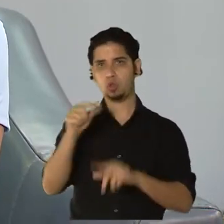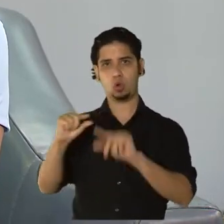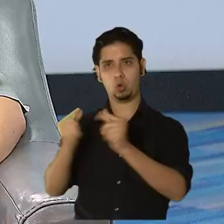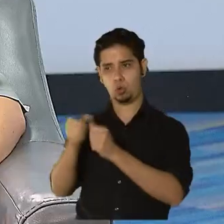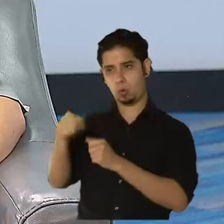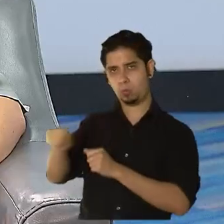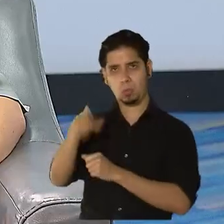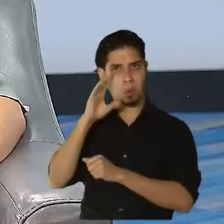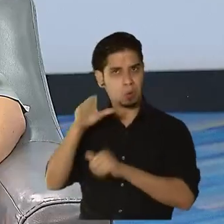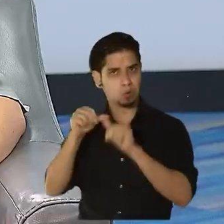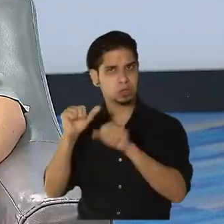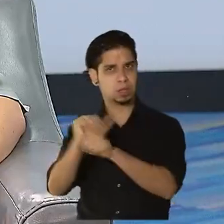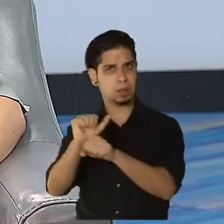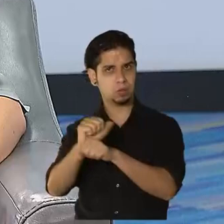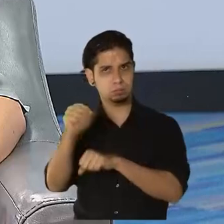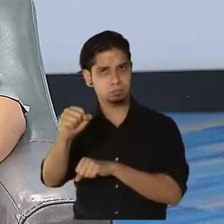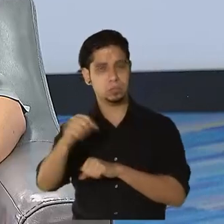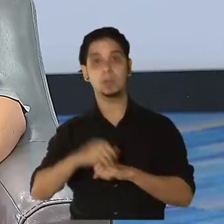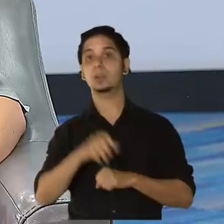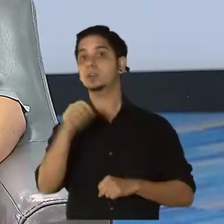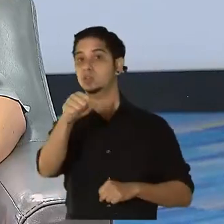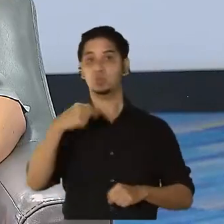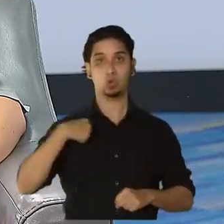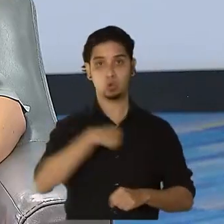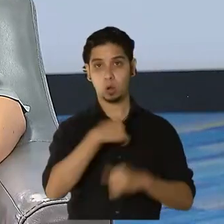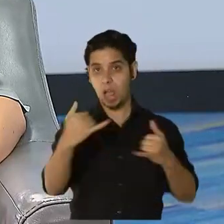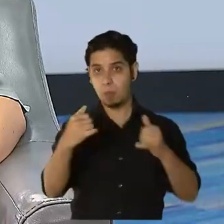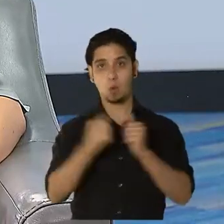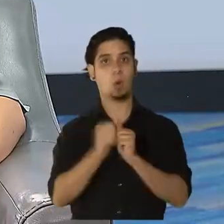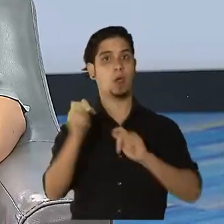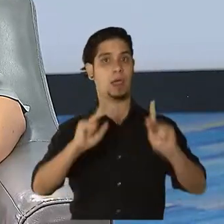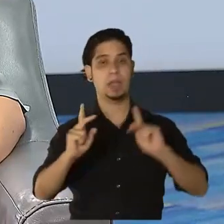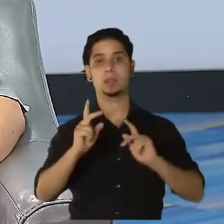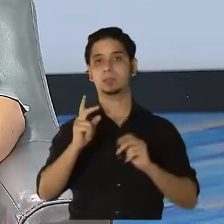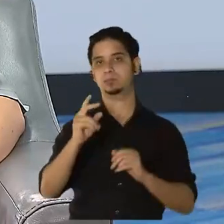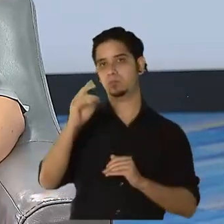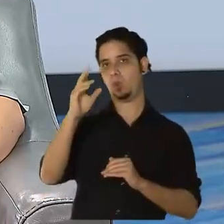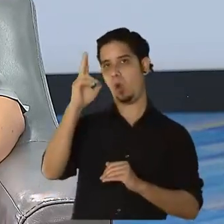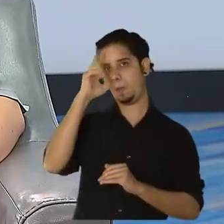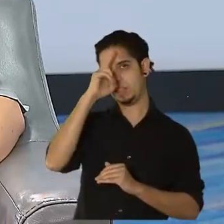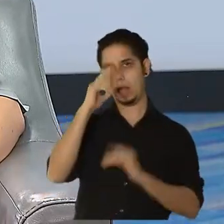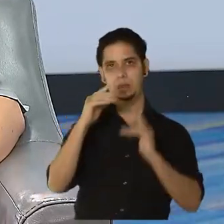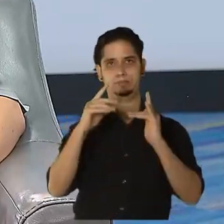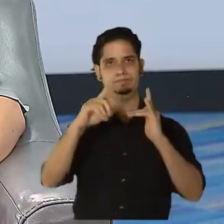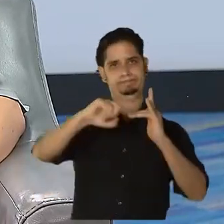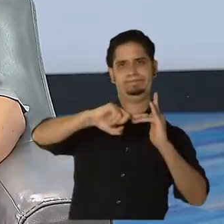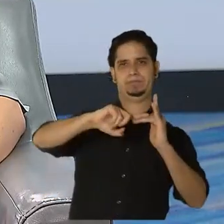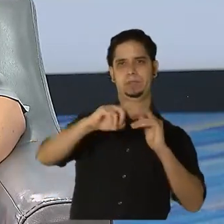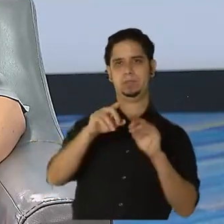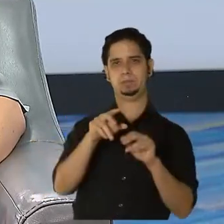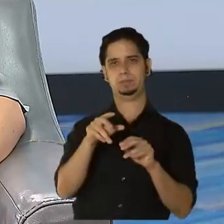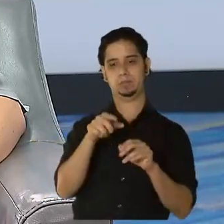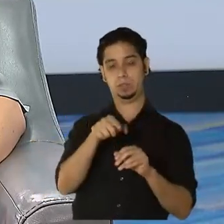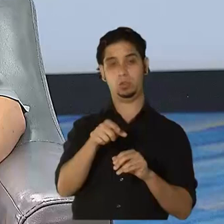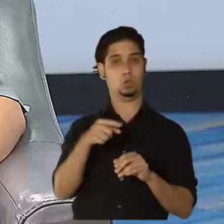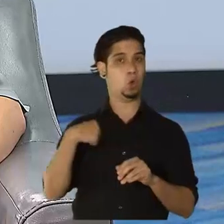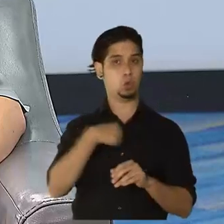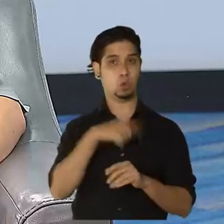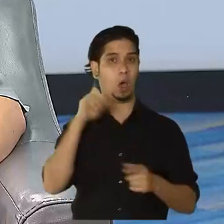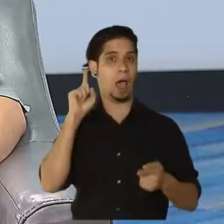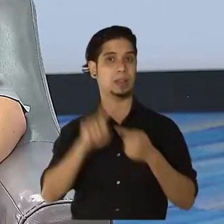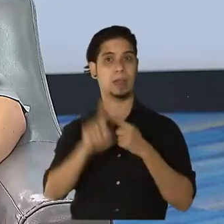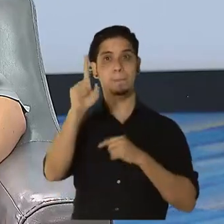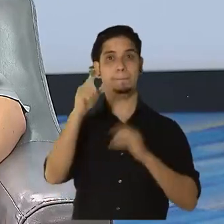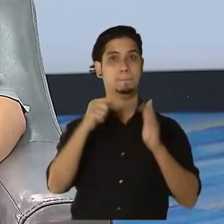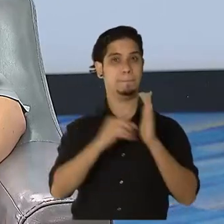se lo designan? Ahora mismo estamos trabajando con los encamados. Hemos vacunado sobre 1.700 encamados en